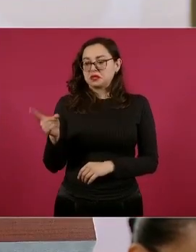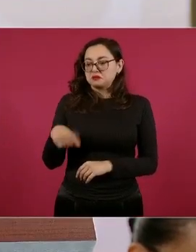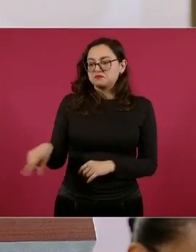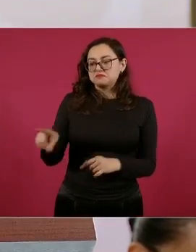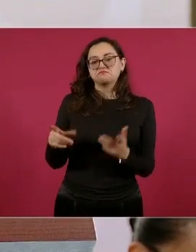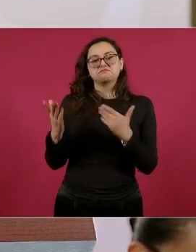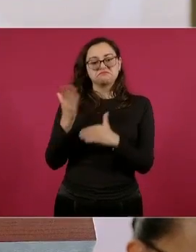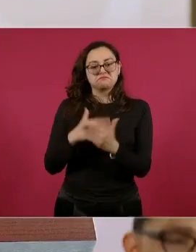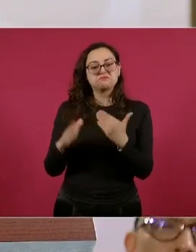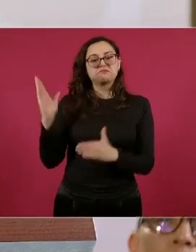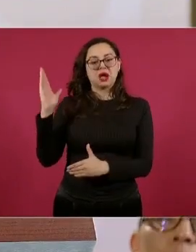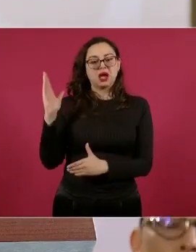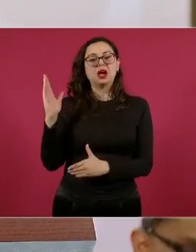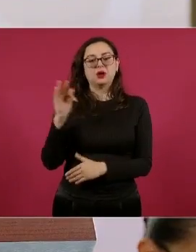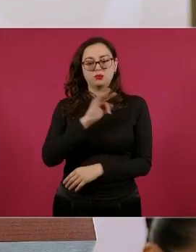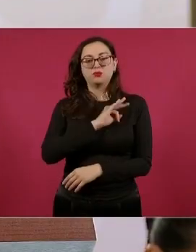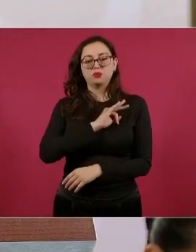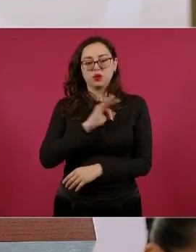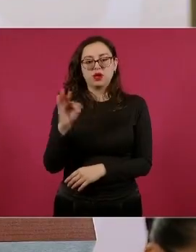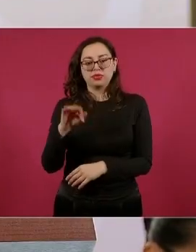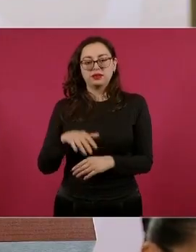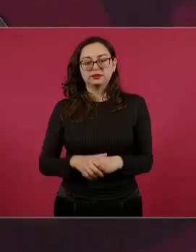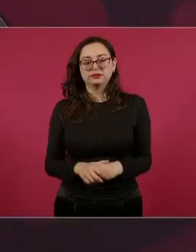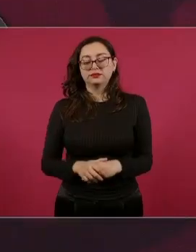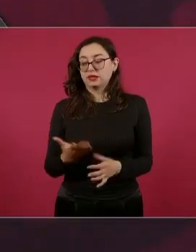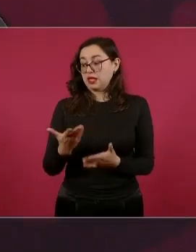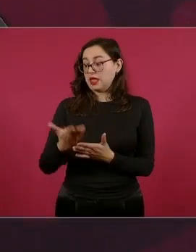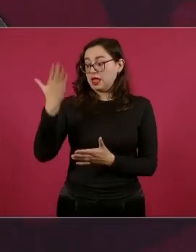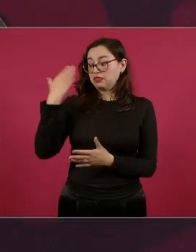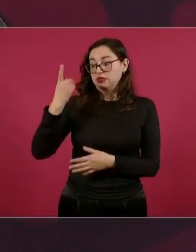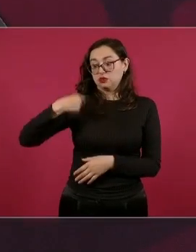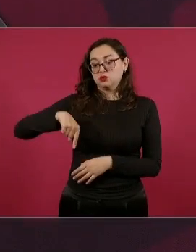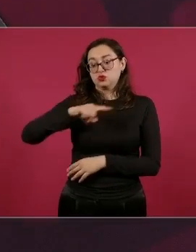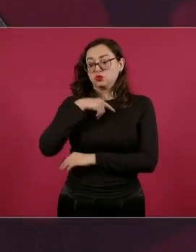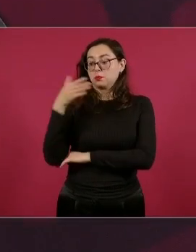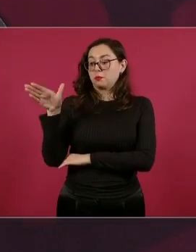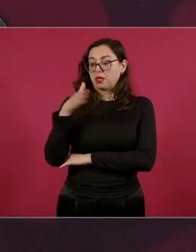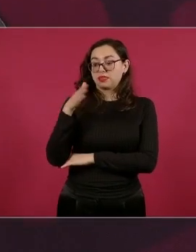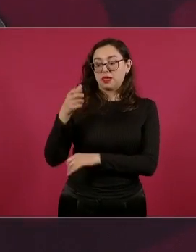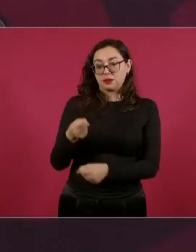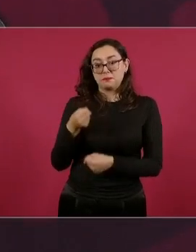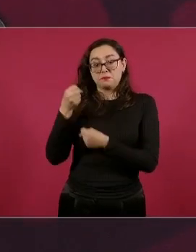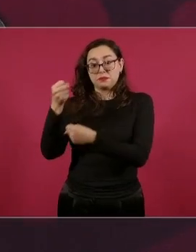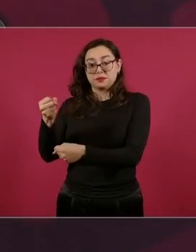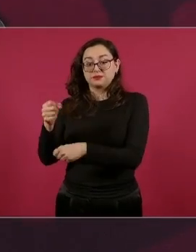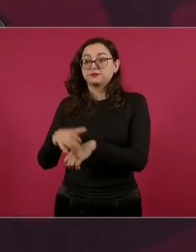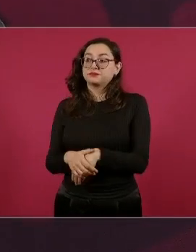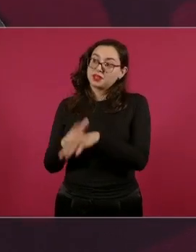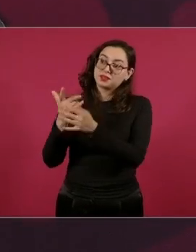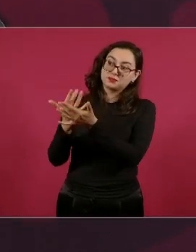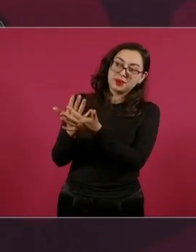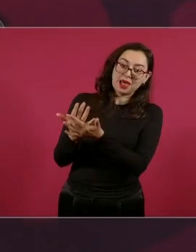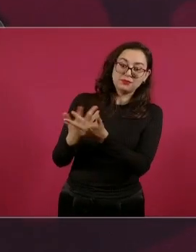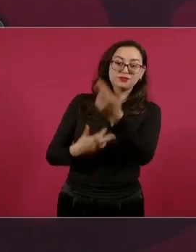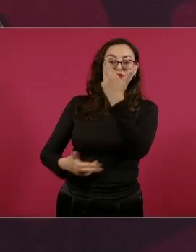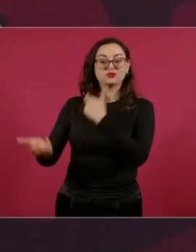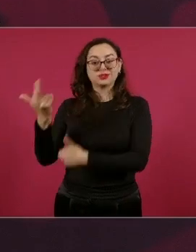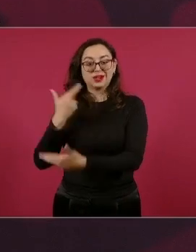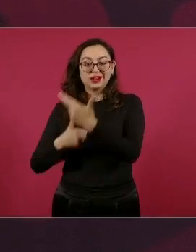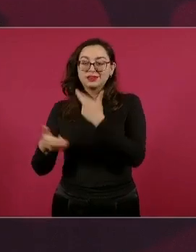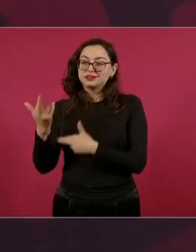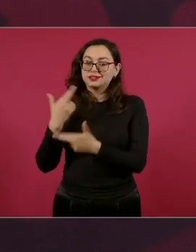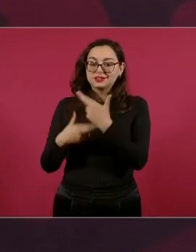los abanderamos y los vamos a recibir de nuevo. Quedamos